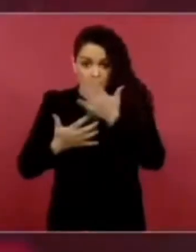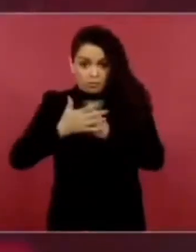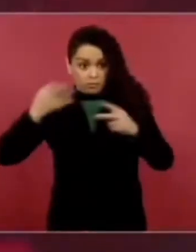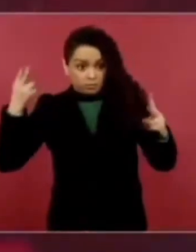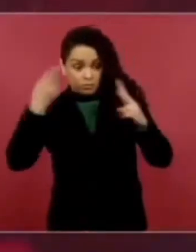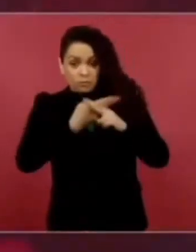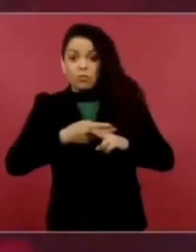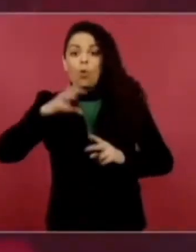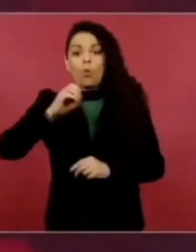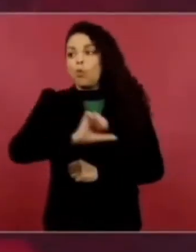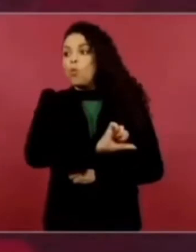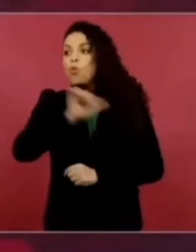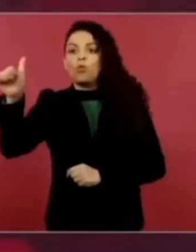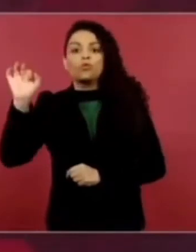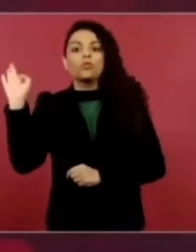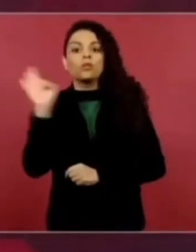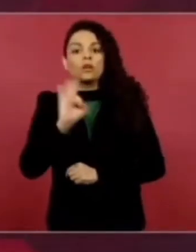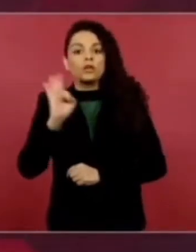detrás.